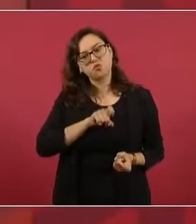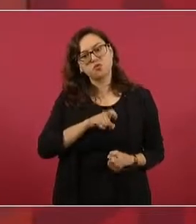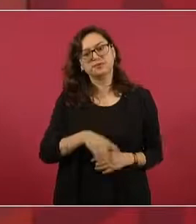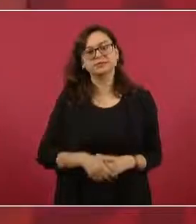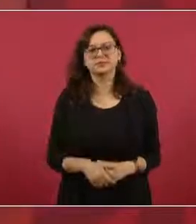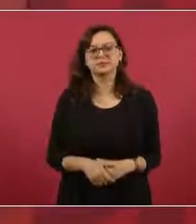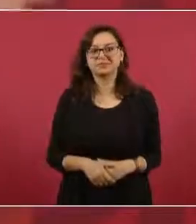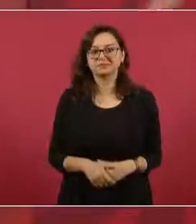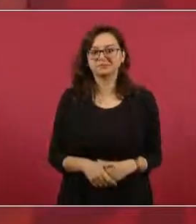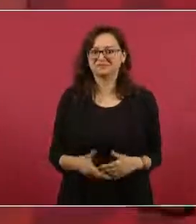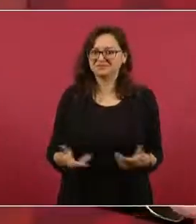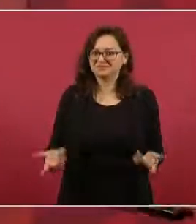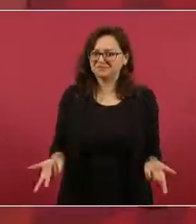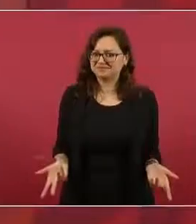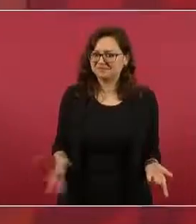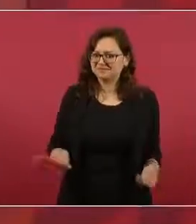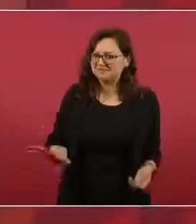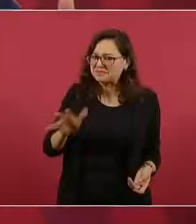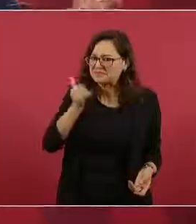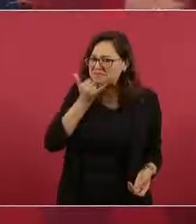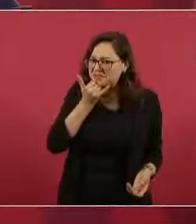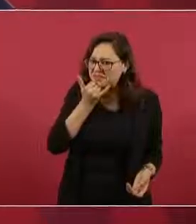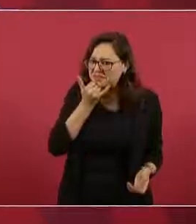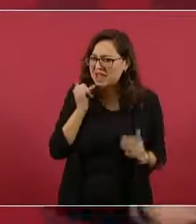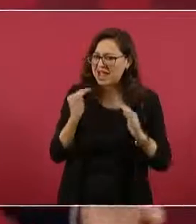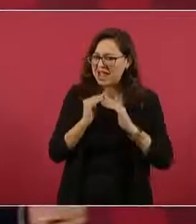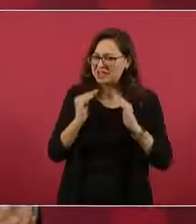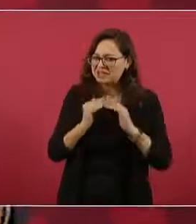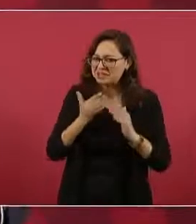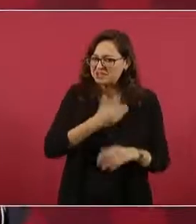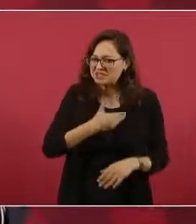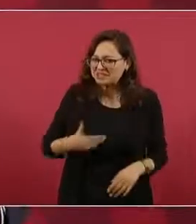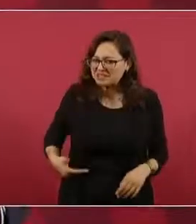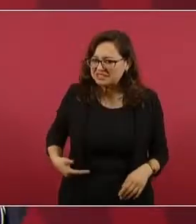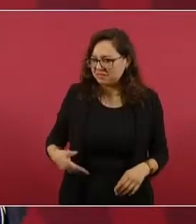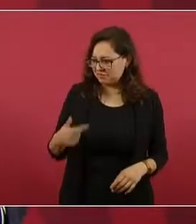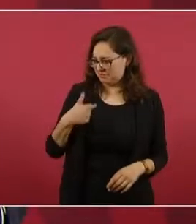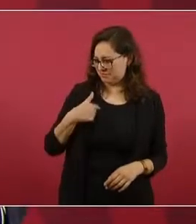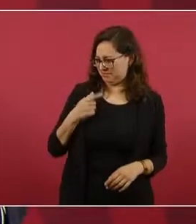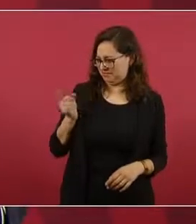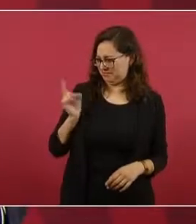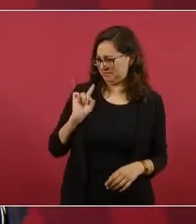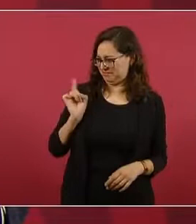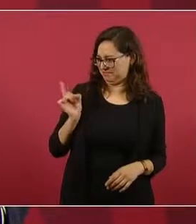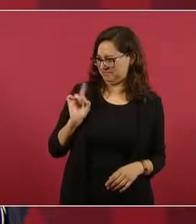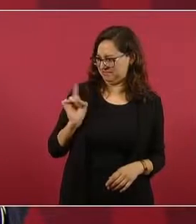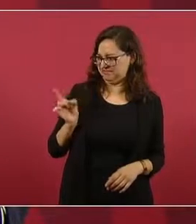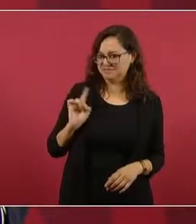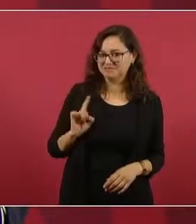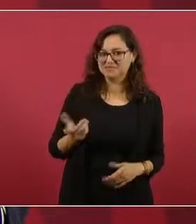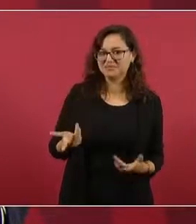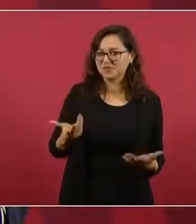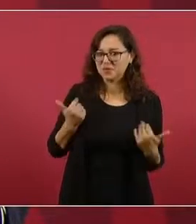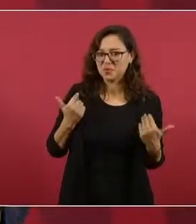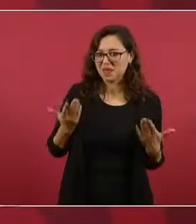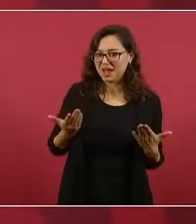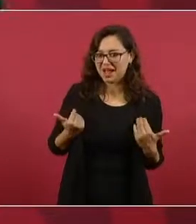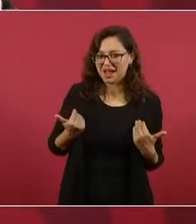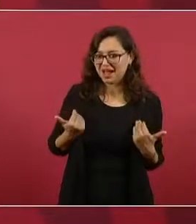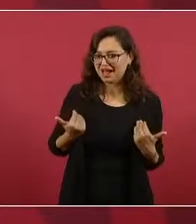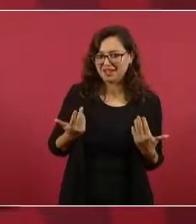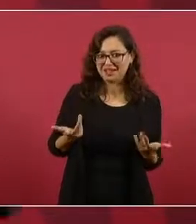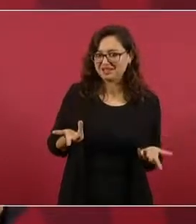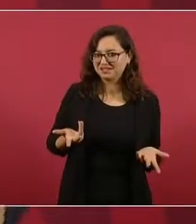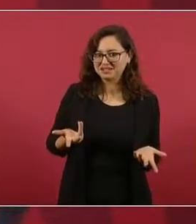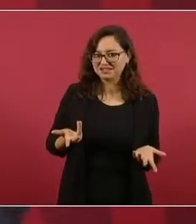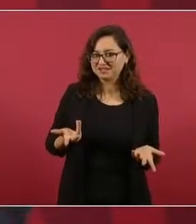Yo no uso esos inmuebles, voy